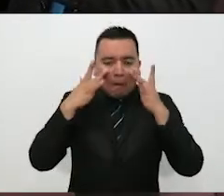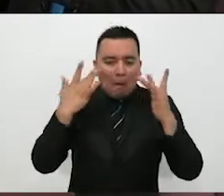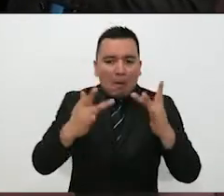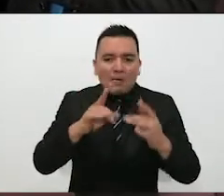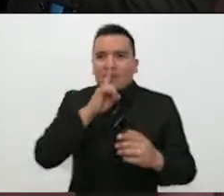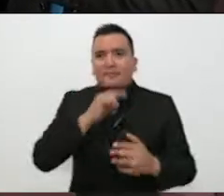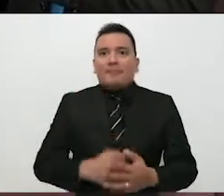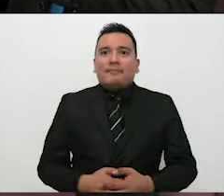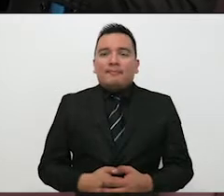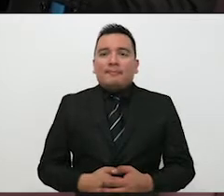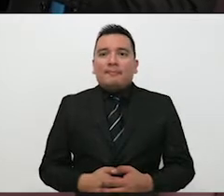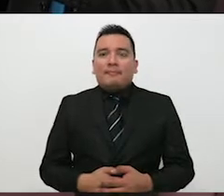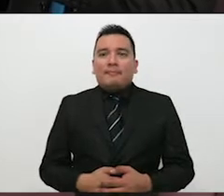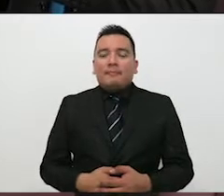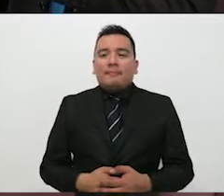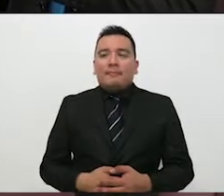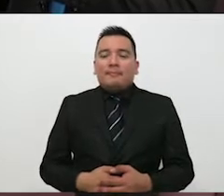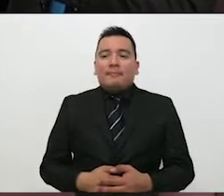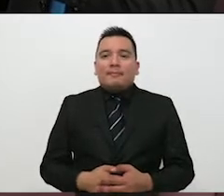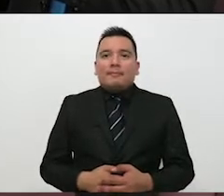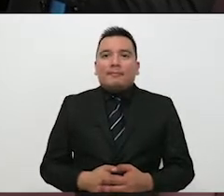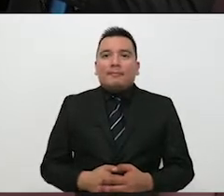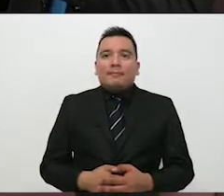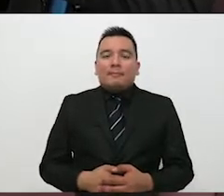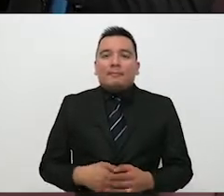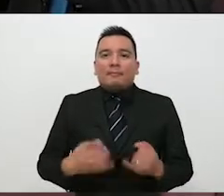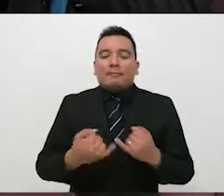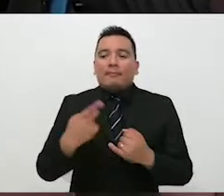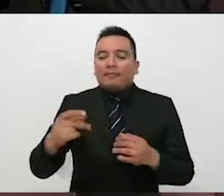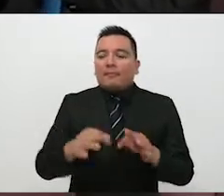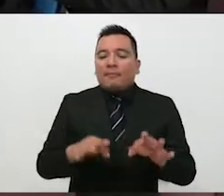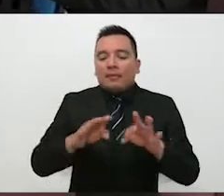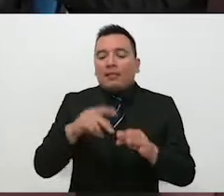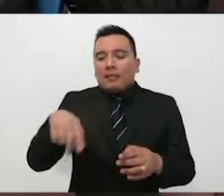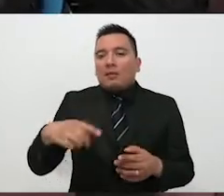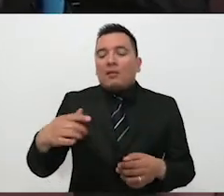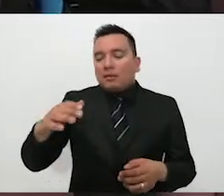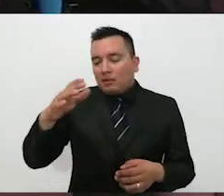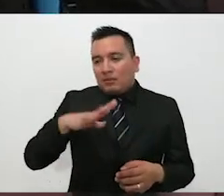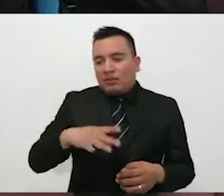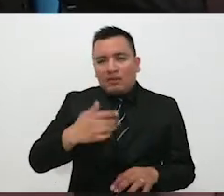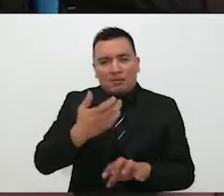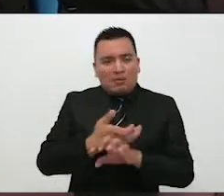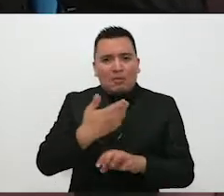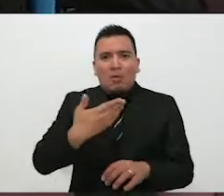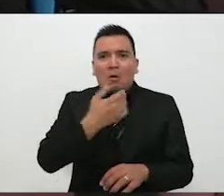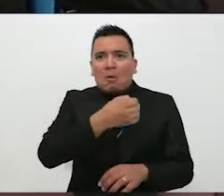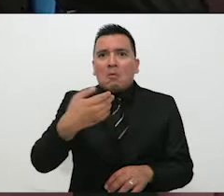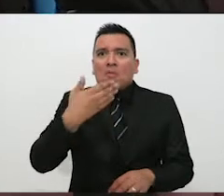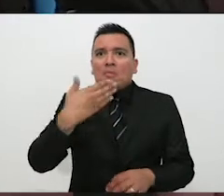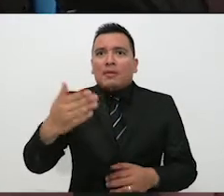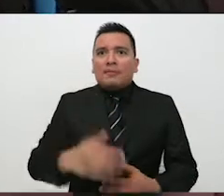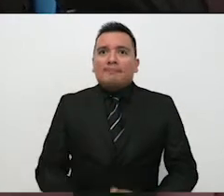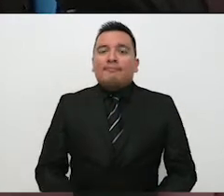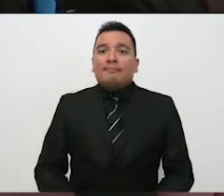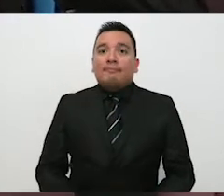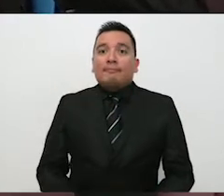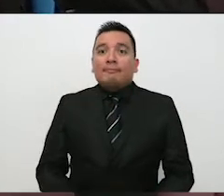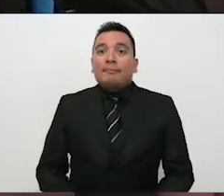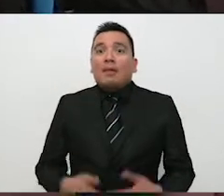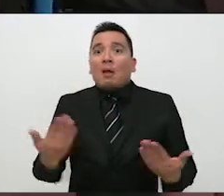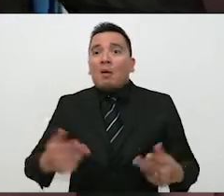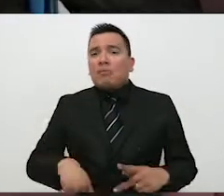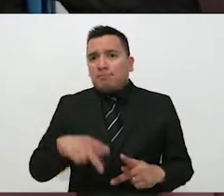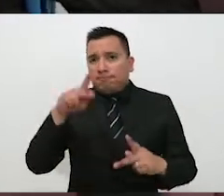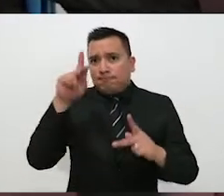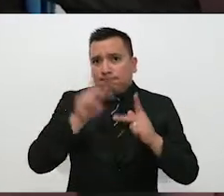son un elemento vital para que se construya la democracia en nuestro estado. Claro que sí. Vamos a ir a una pausa aquí a través de Coahuila Radio y